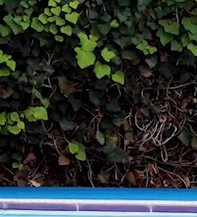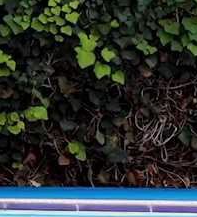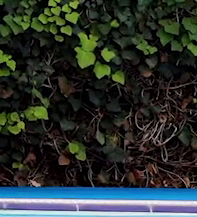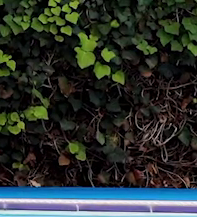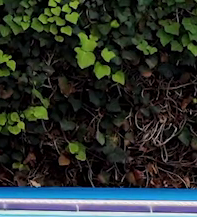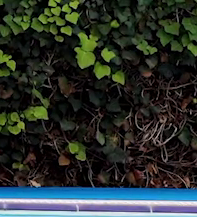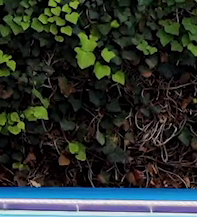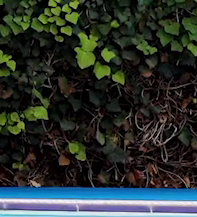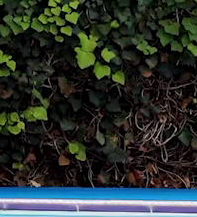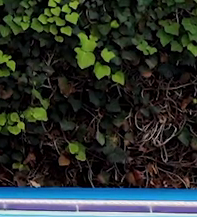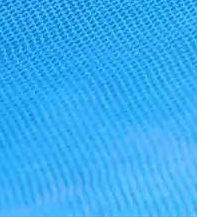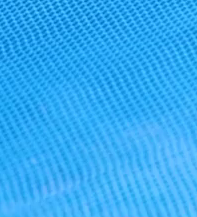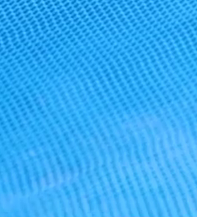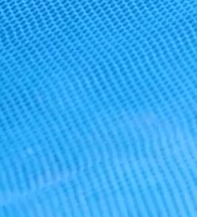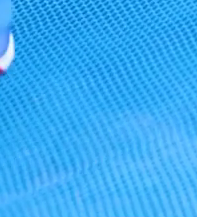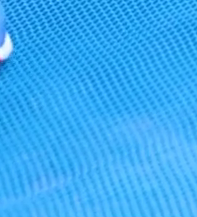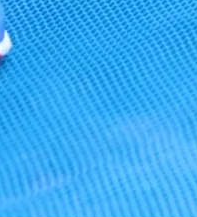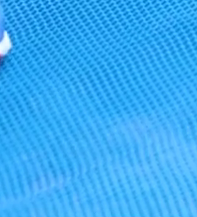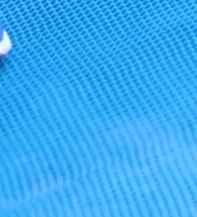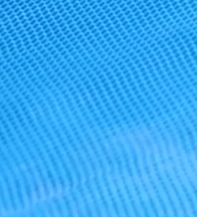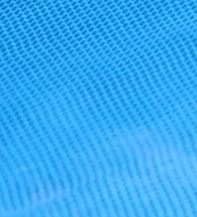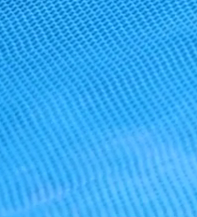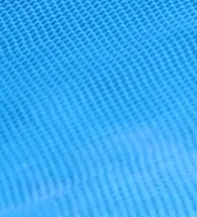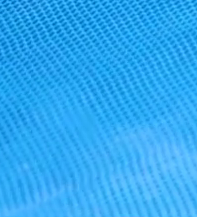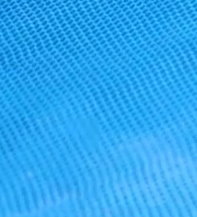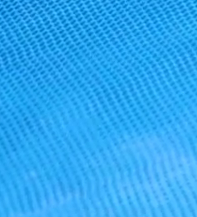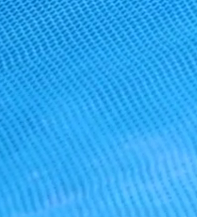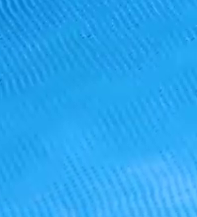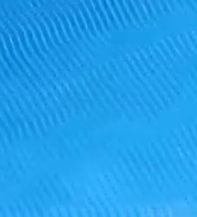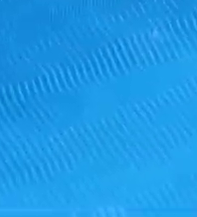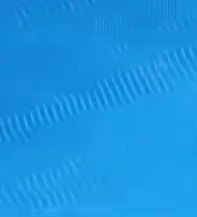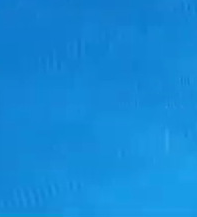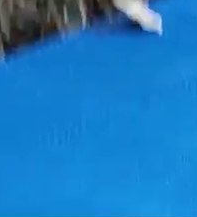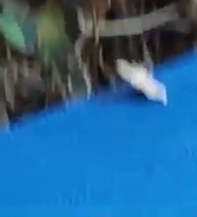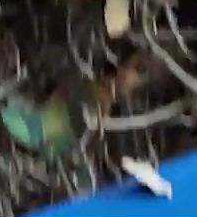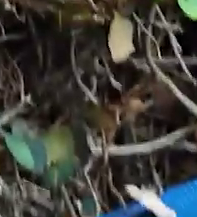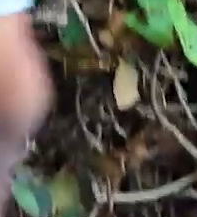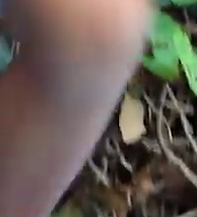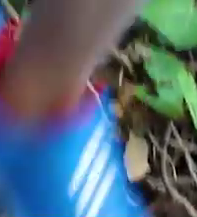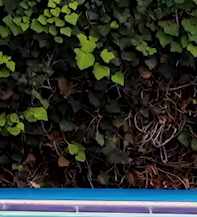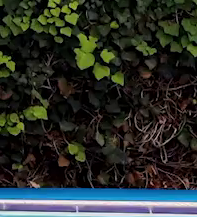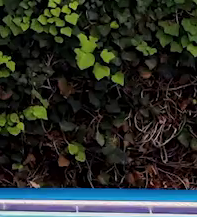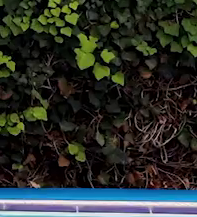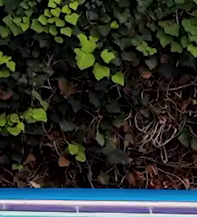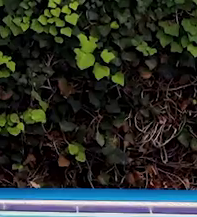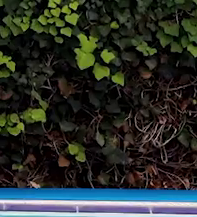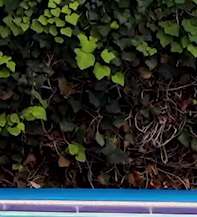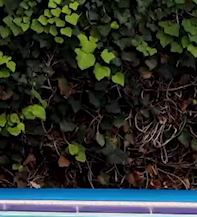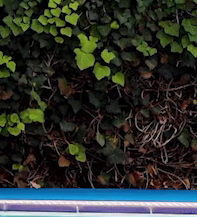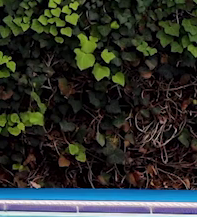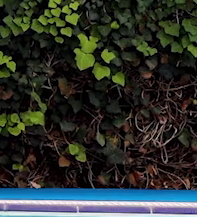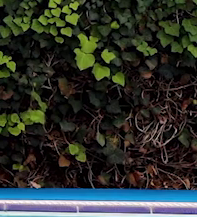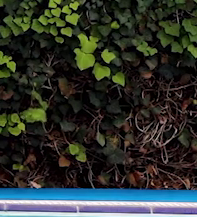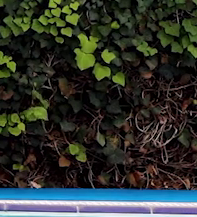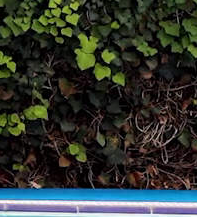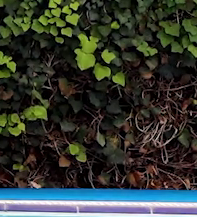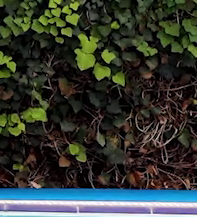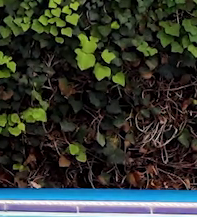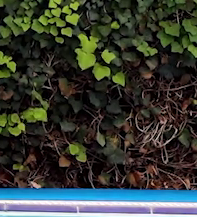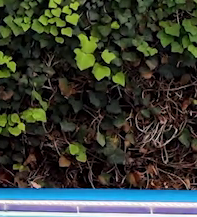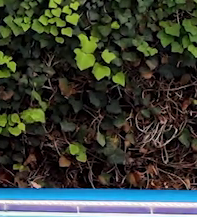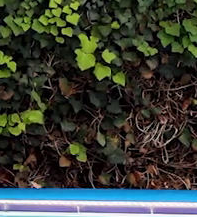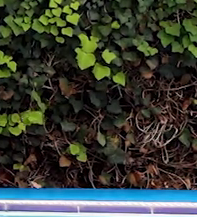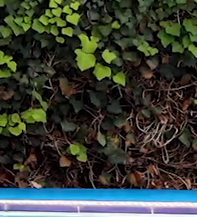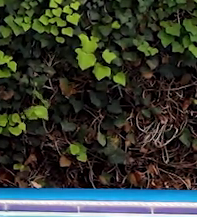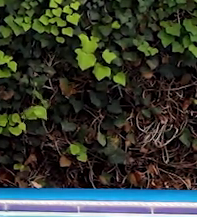un poco hago un poco más de espacio para que puedas levantar rodilla y mano de al mismo tiempo elevando el